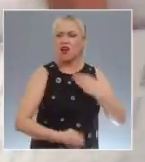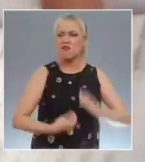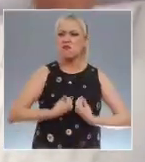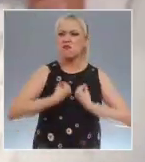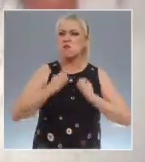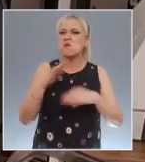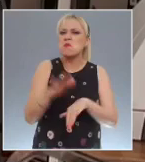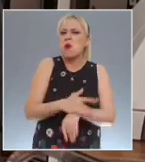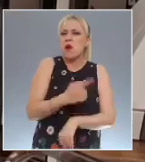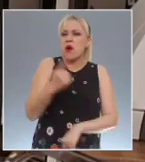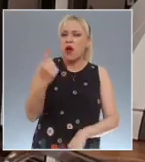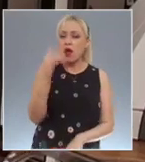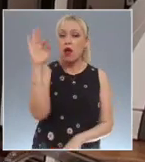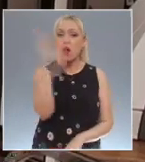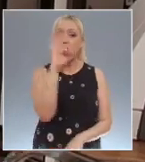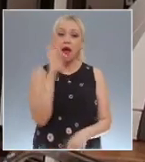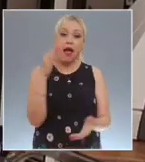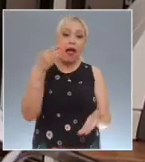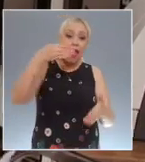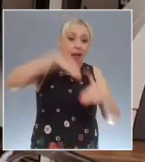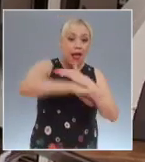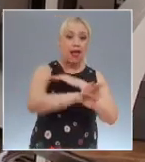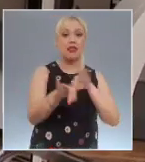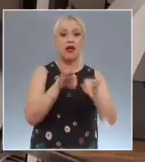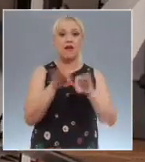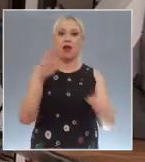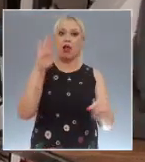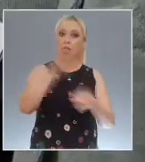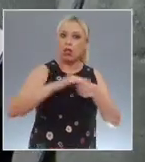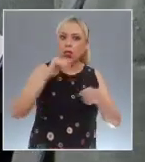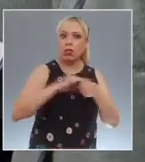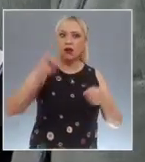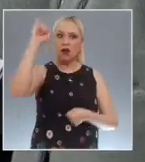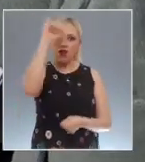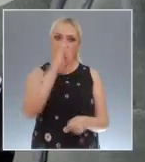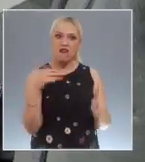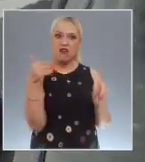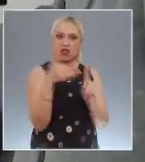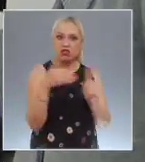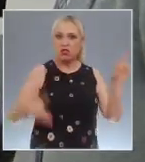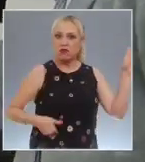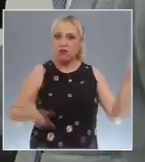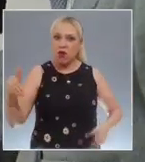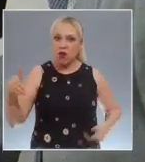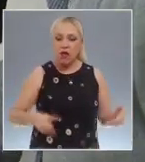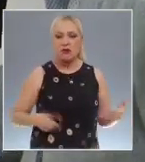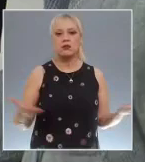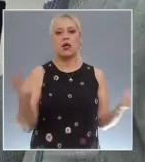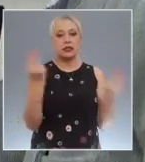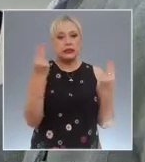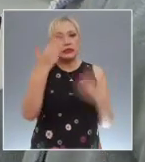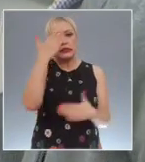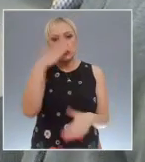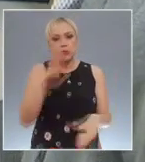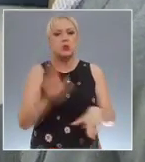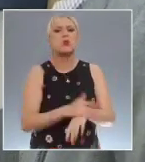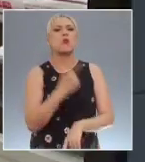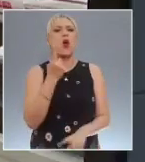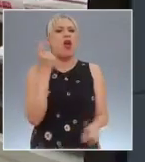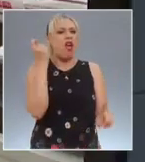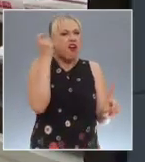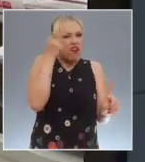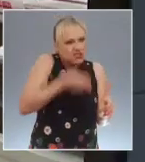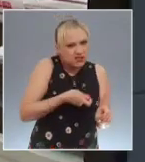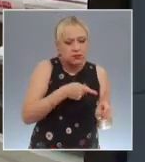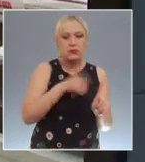posible hostigamiento y acoso sexual o laboral con el fin de esclarecer la verdad de los hechos. Lo anterior